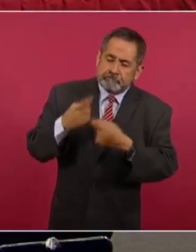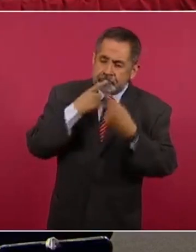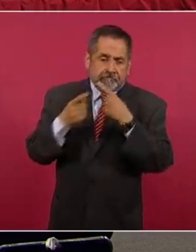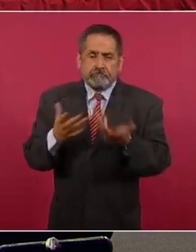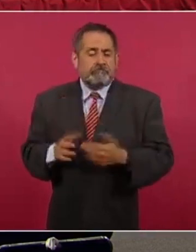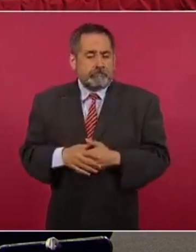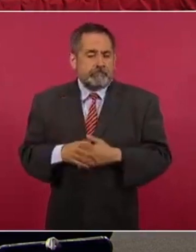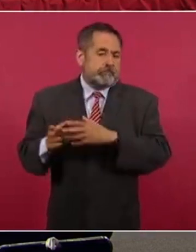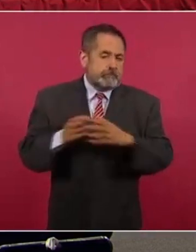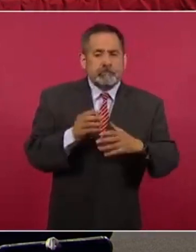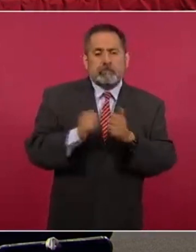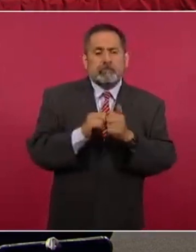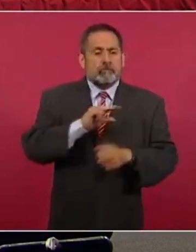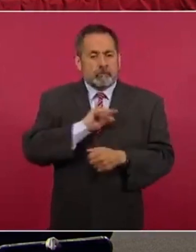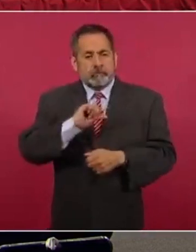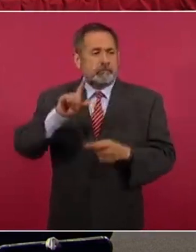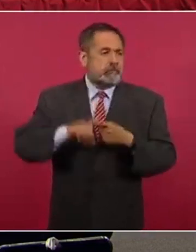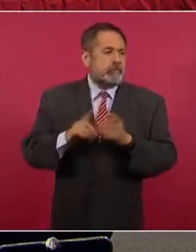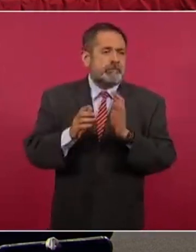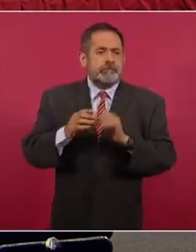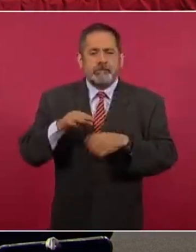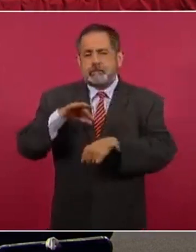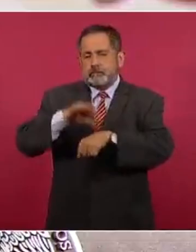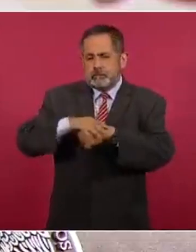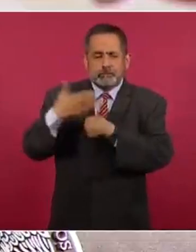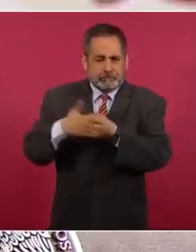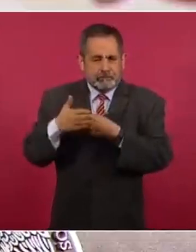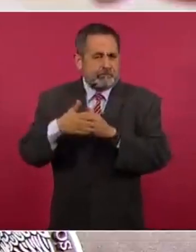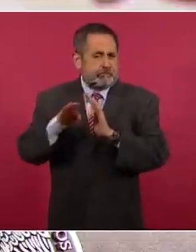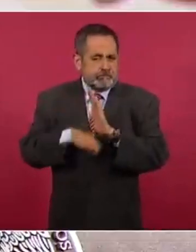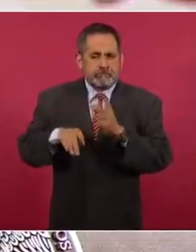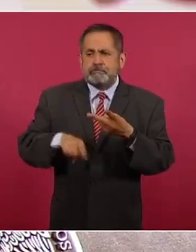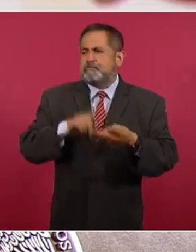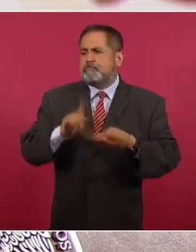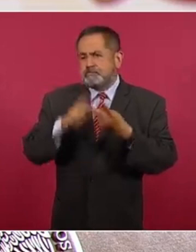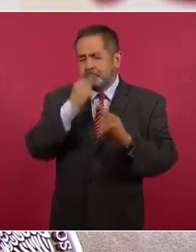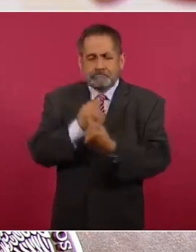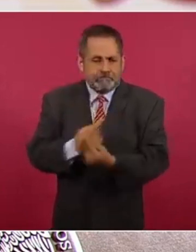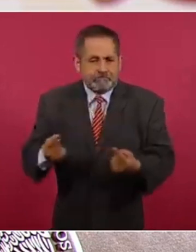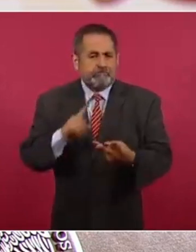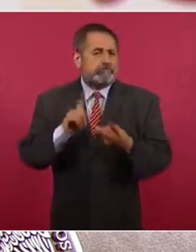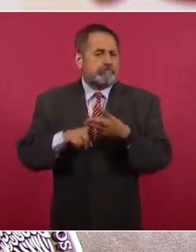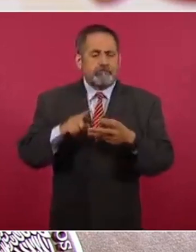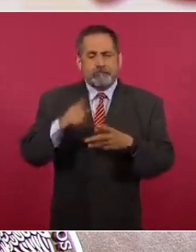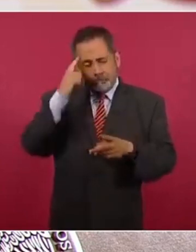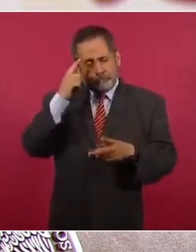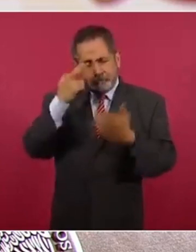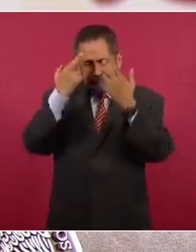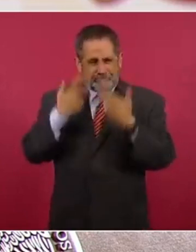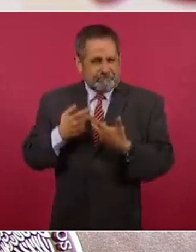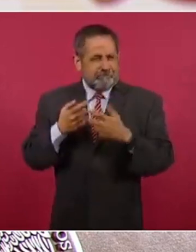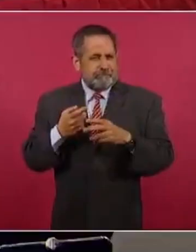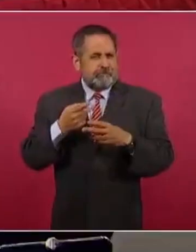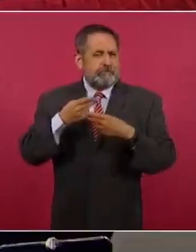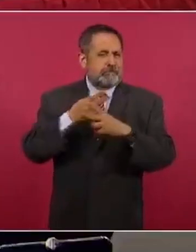las consultas que tienen que ver con ginecología, pediatría, medicina interna, trauma y